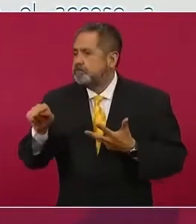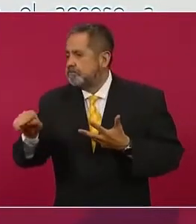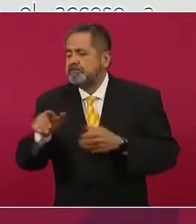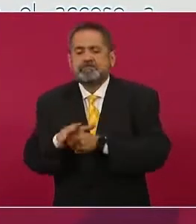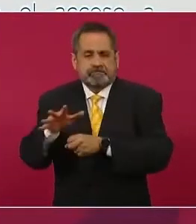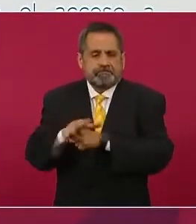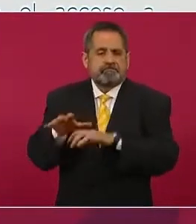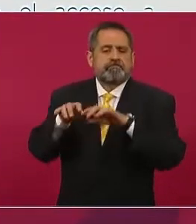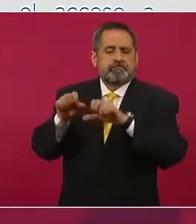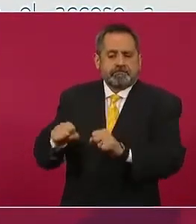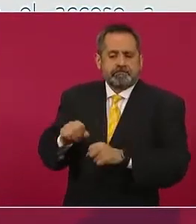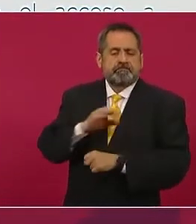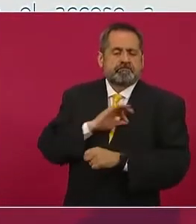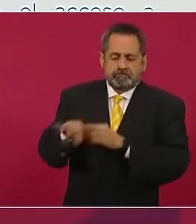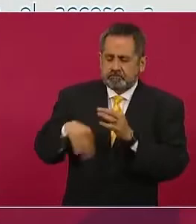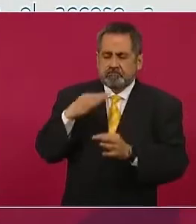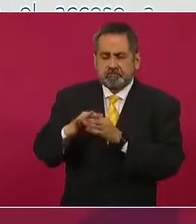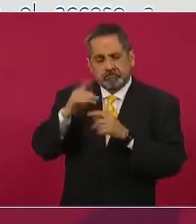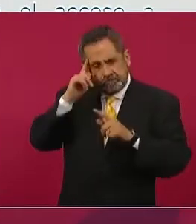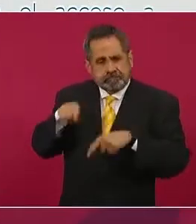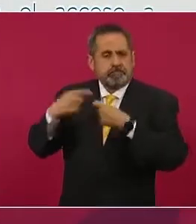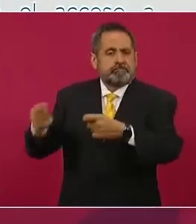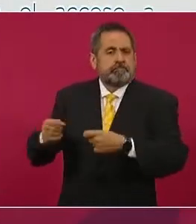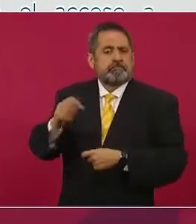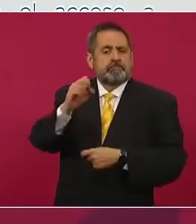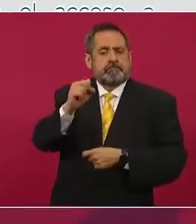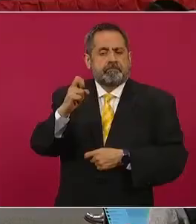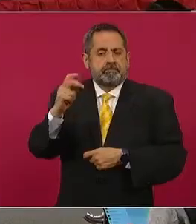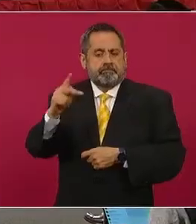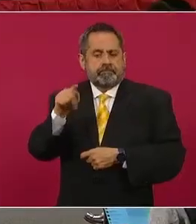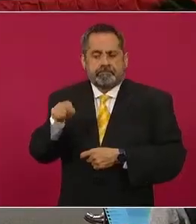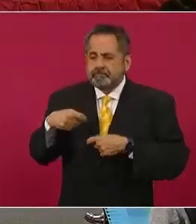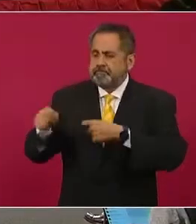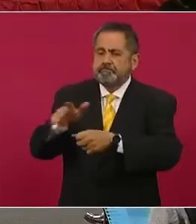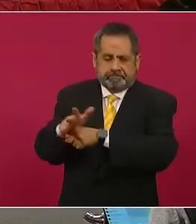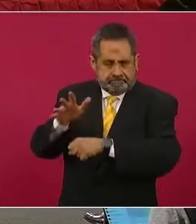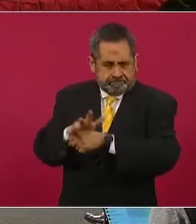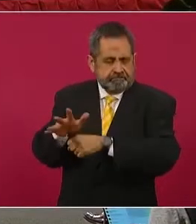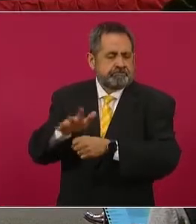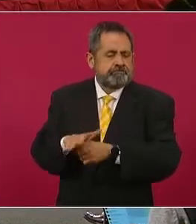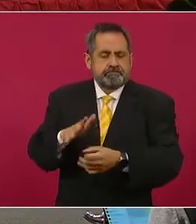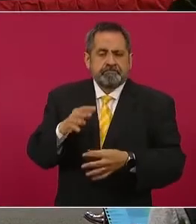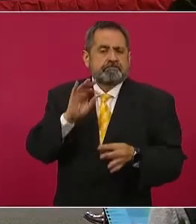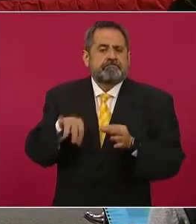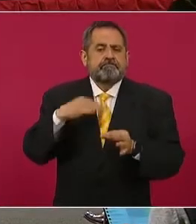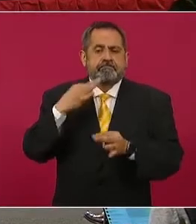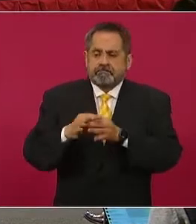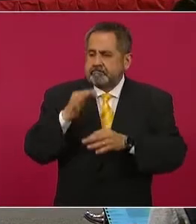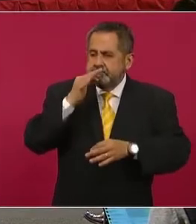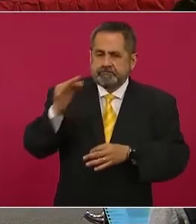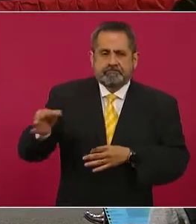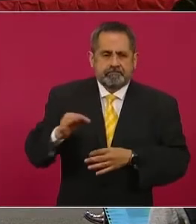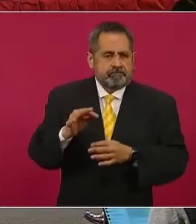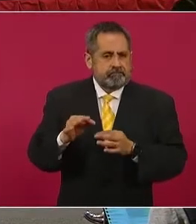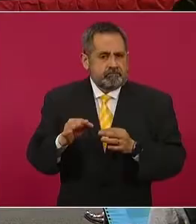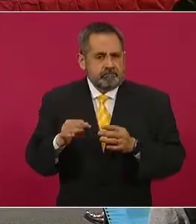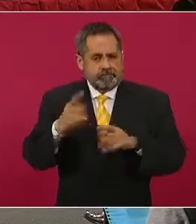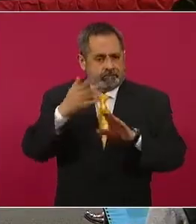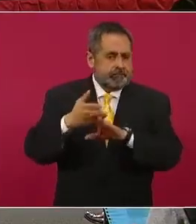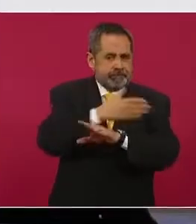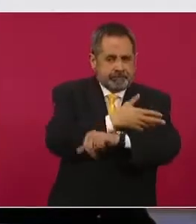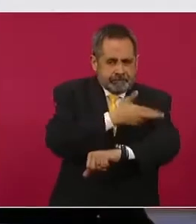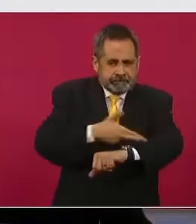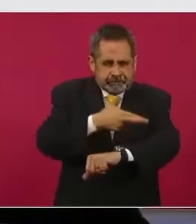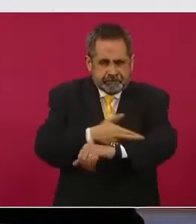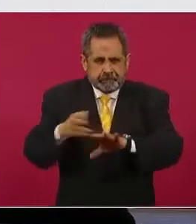de Salud se van a cumplir. Es decir, por el lado de suministro estaríamos, secretario, conforme a lo previsto para